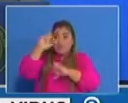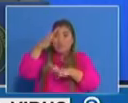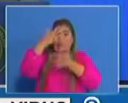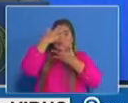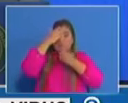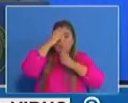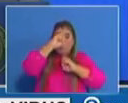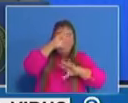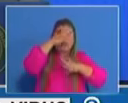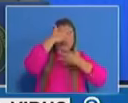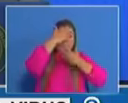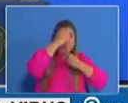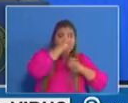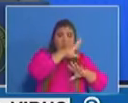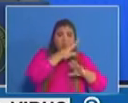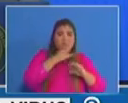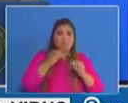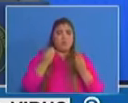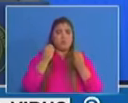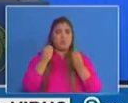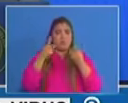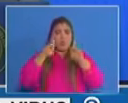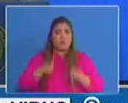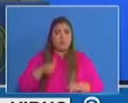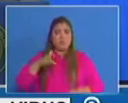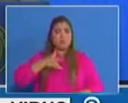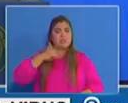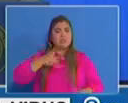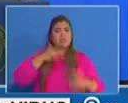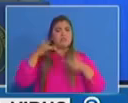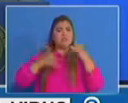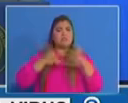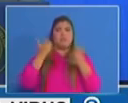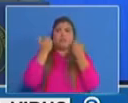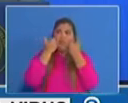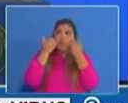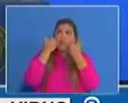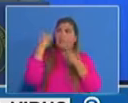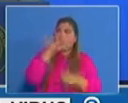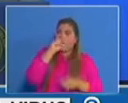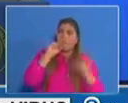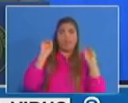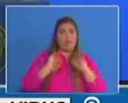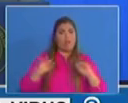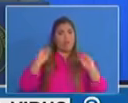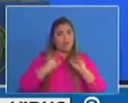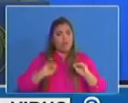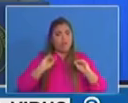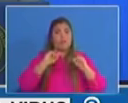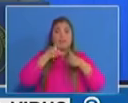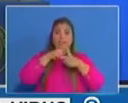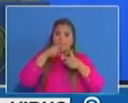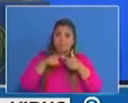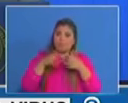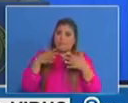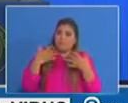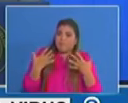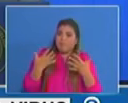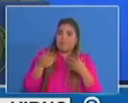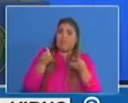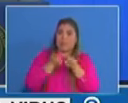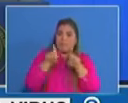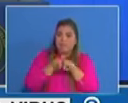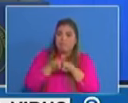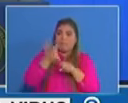en la fase asintomática. Entonces la fecha de inicio de los síntomas es un indicador que es mucho más cercano